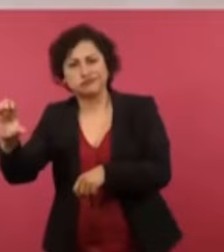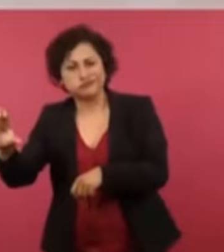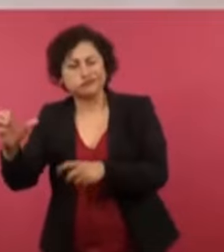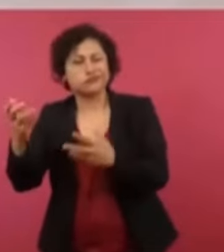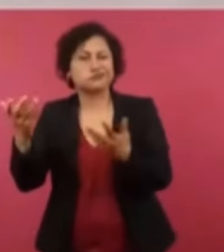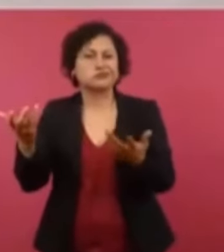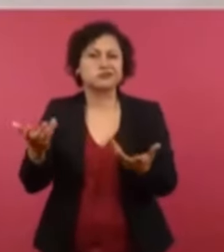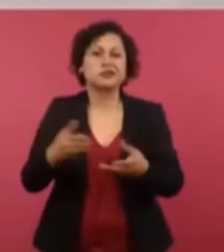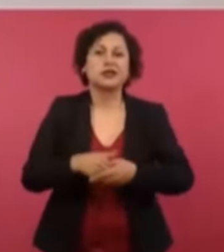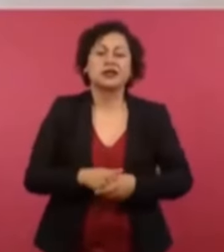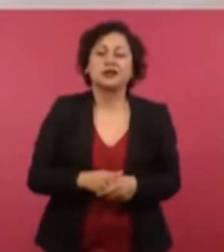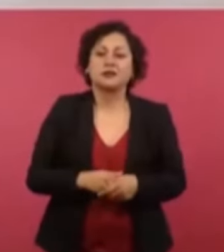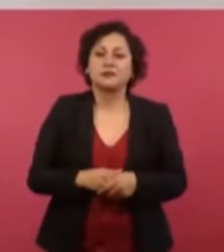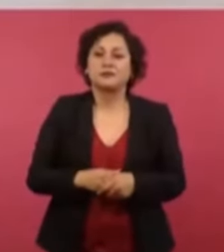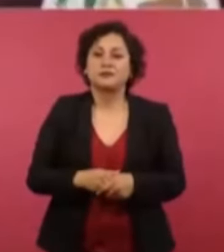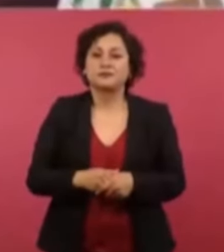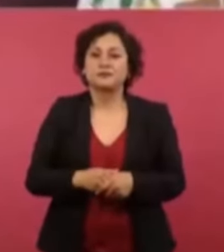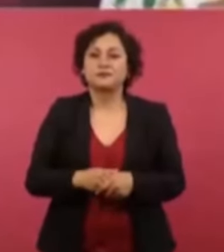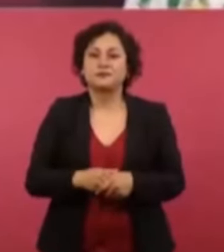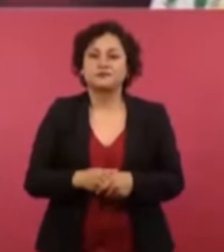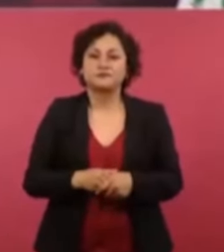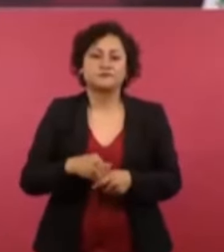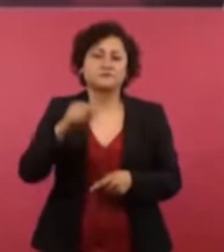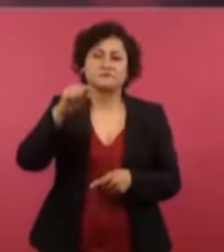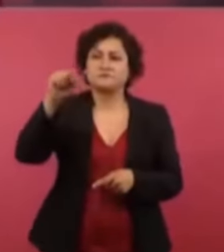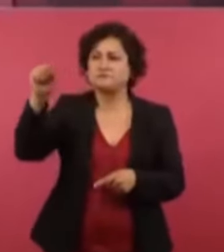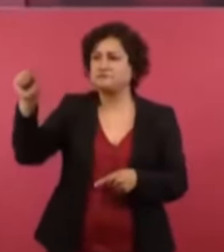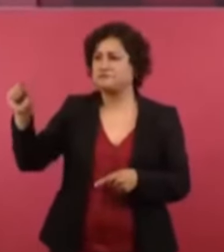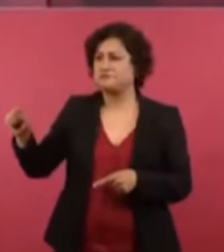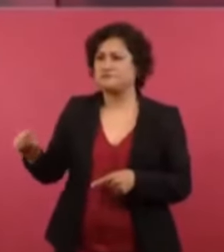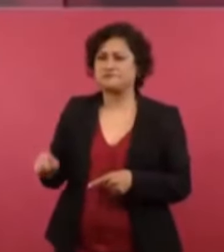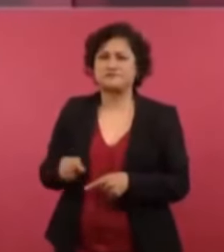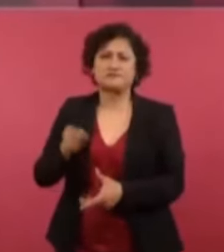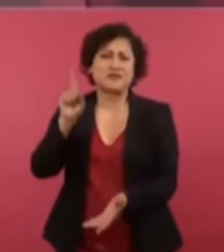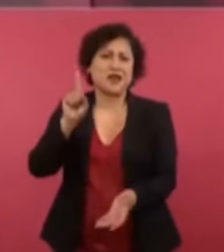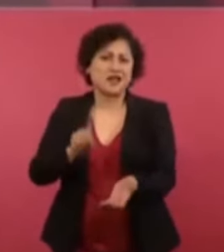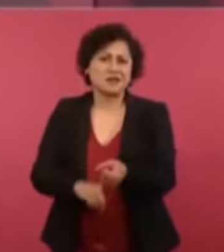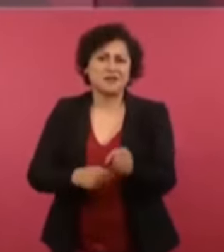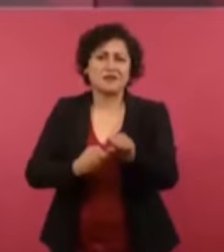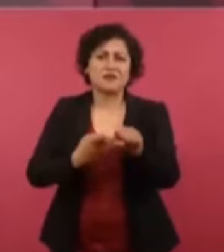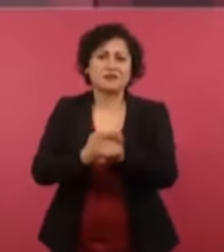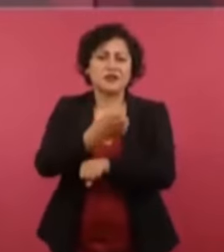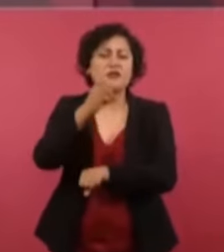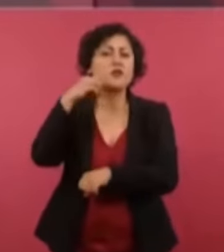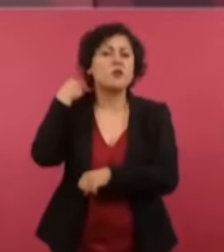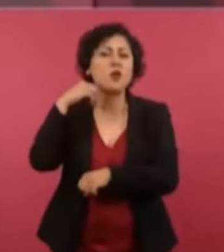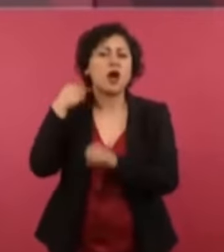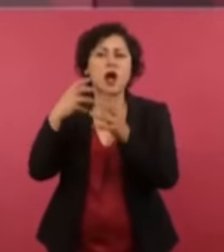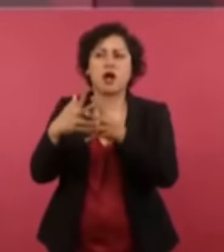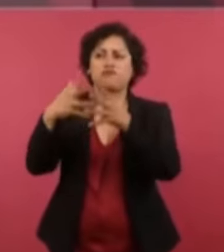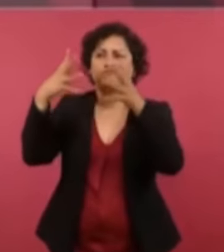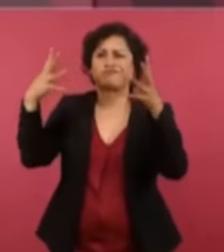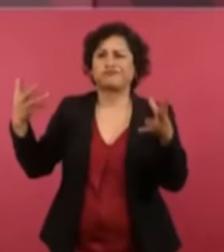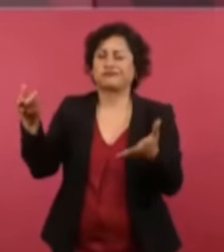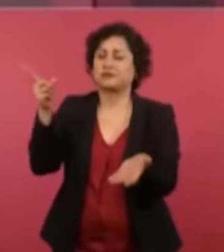y todo lo que es ese gran Estado con toda su cultura.